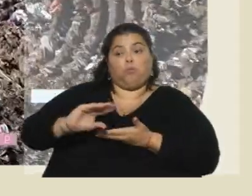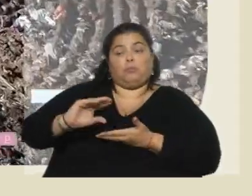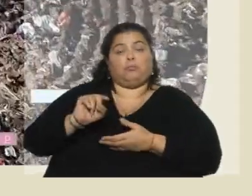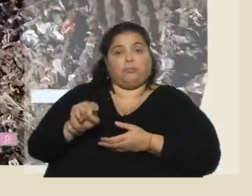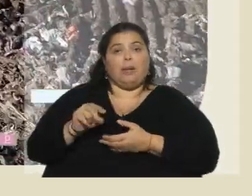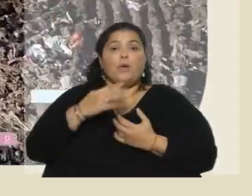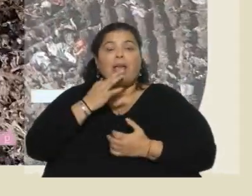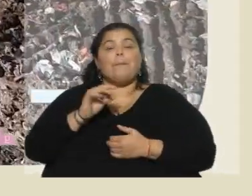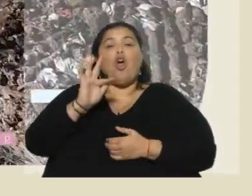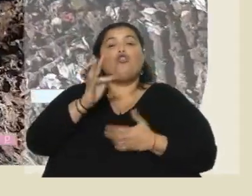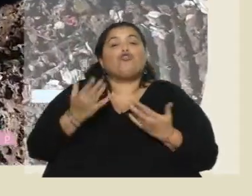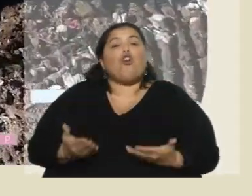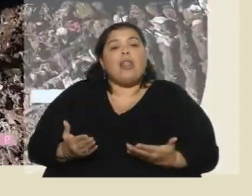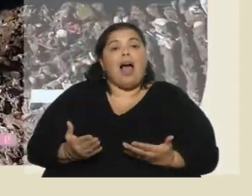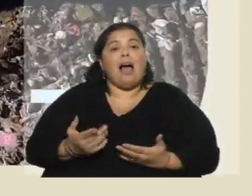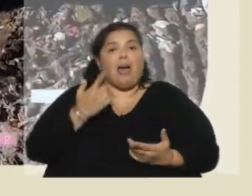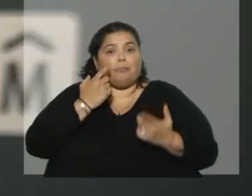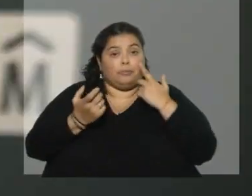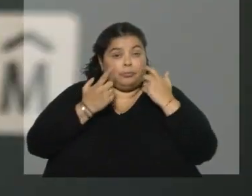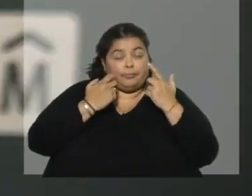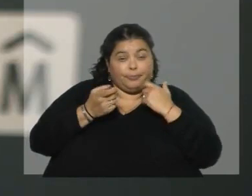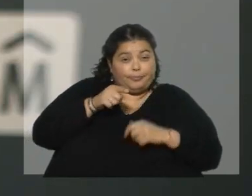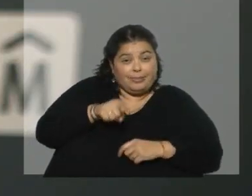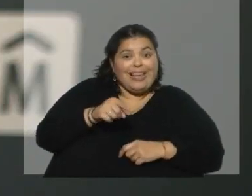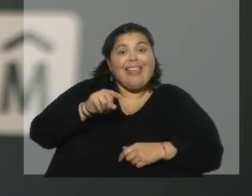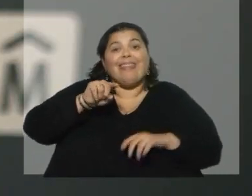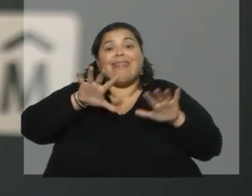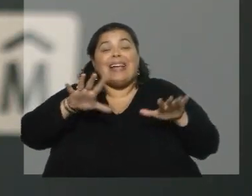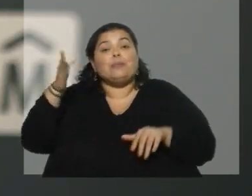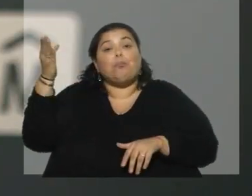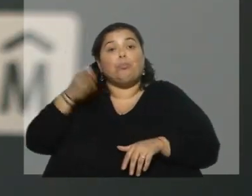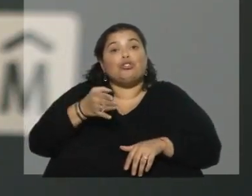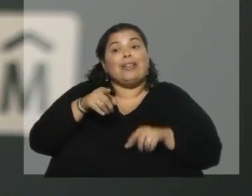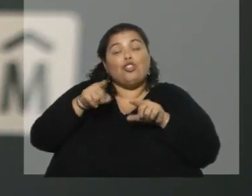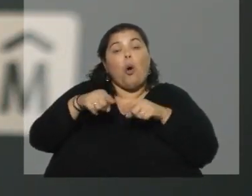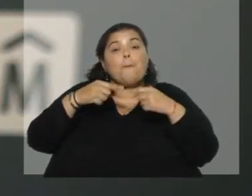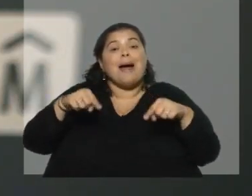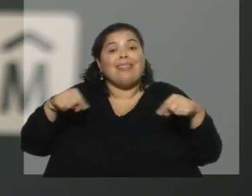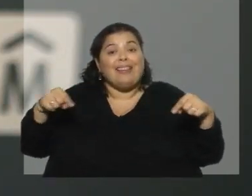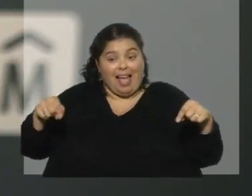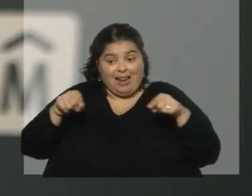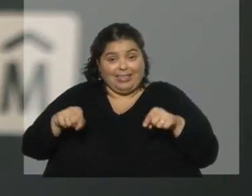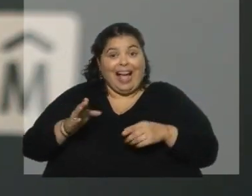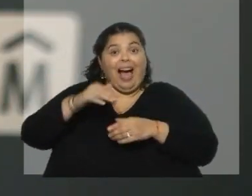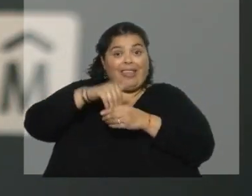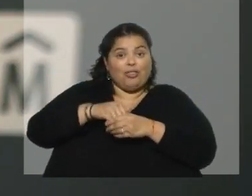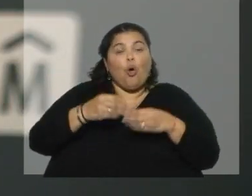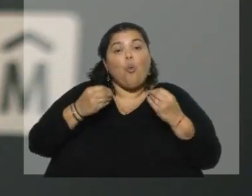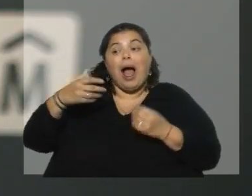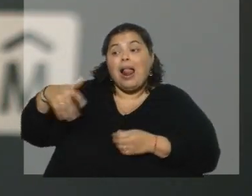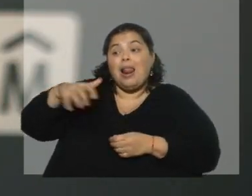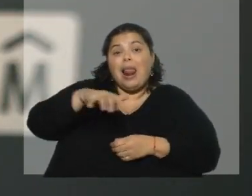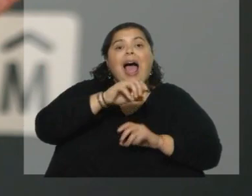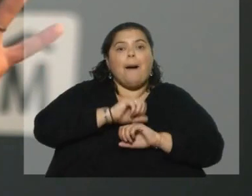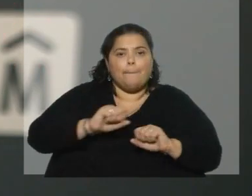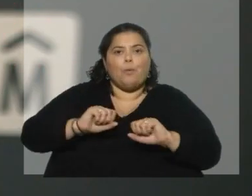en una tonelada de residuos mezclados identificamos que el 10% son de estos materiales y dentro de ese 10% tales categorías, nos puede